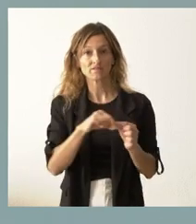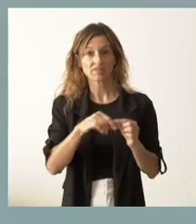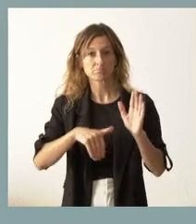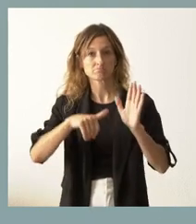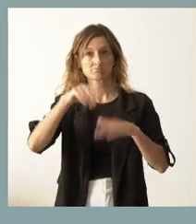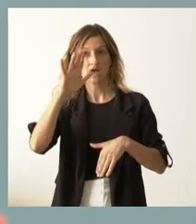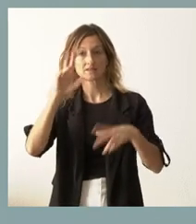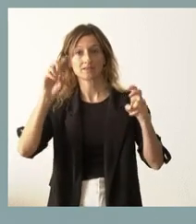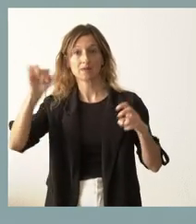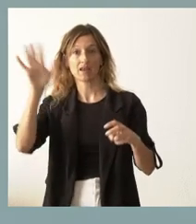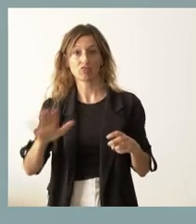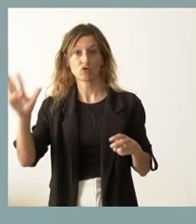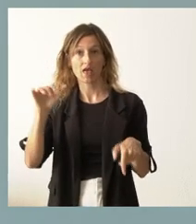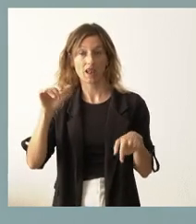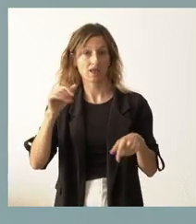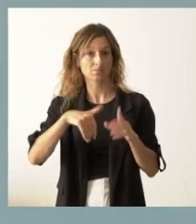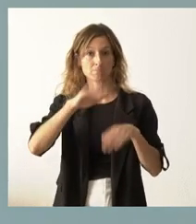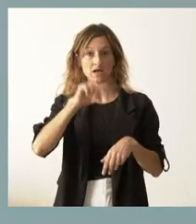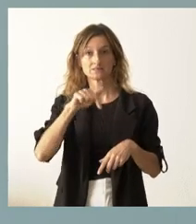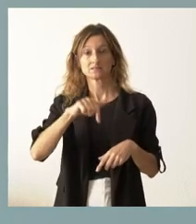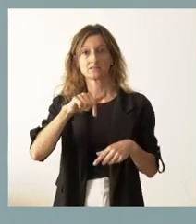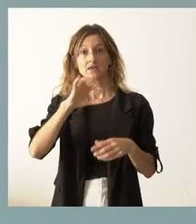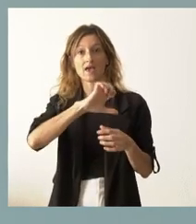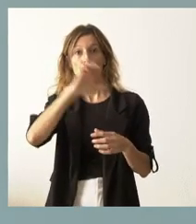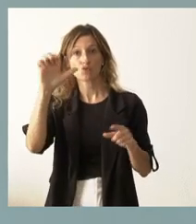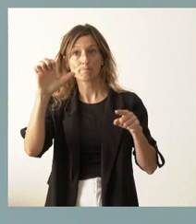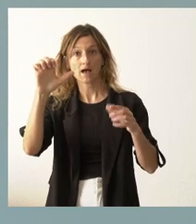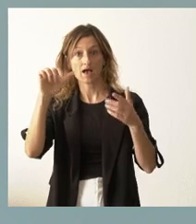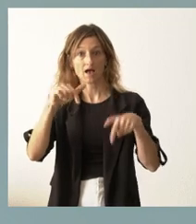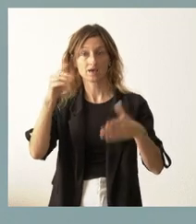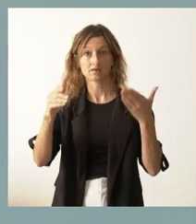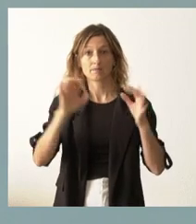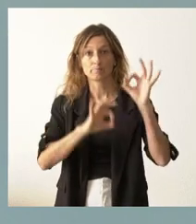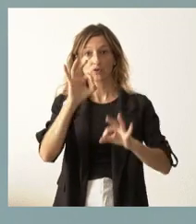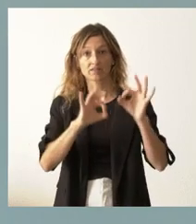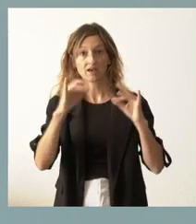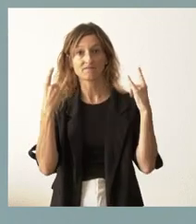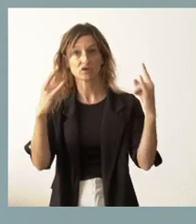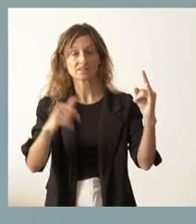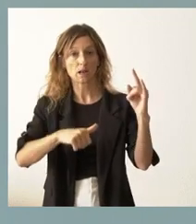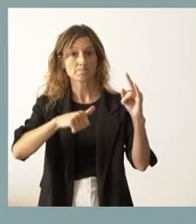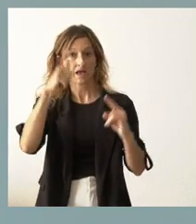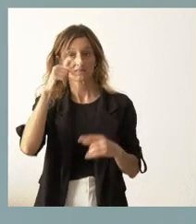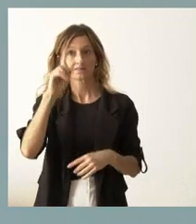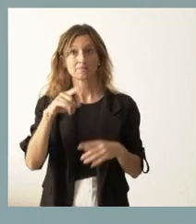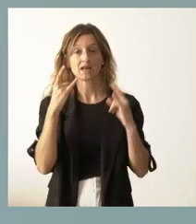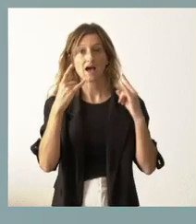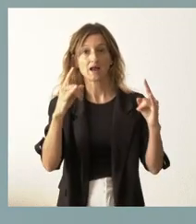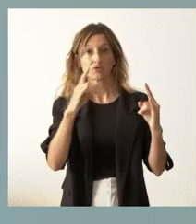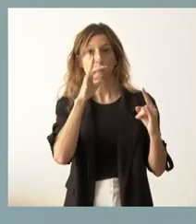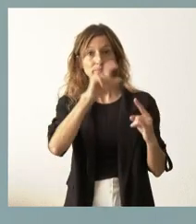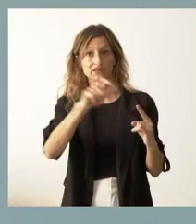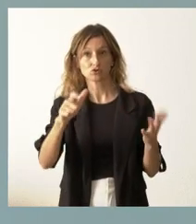nacional y, dentro de la Unión Europea, pues de las que tiene un mayor porcentaje de superficie forestal y también número de árboles por habitante,